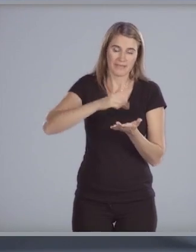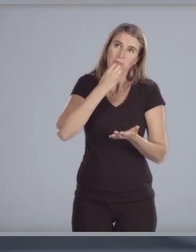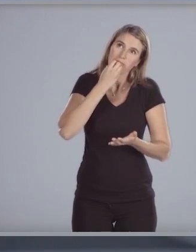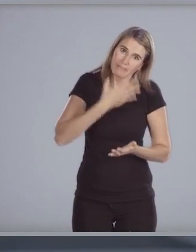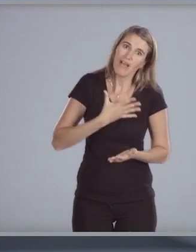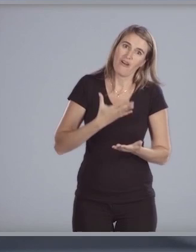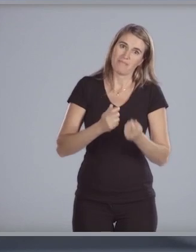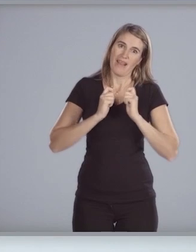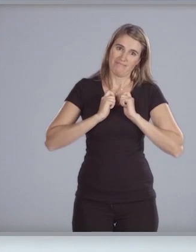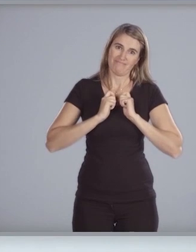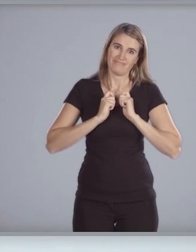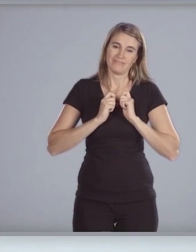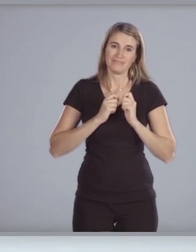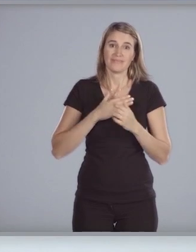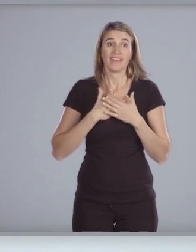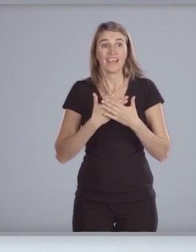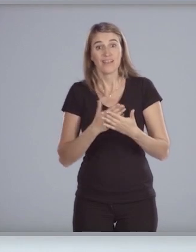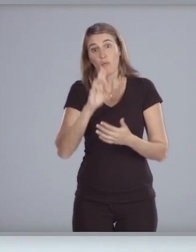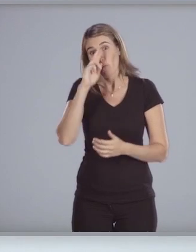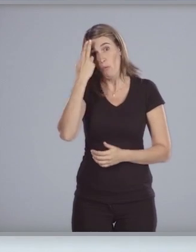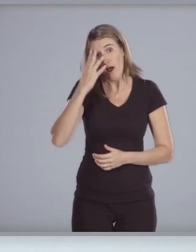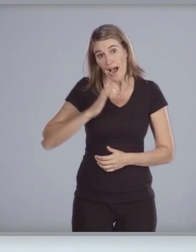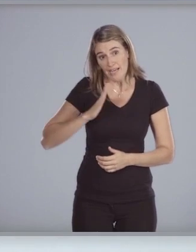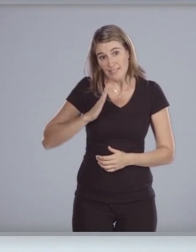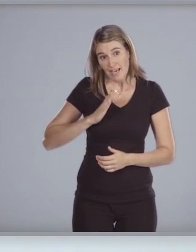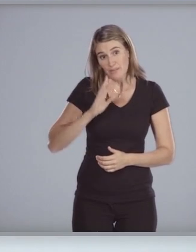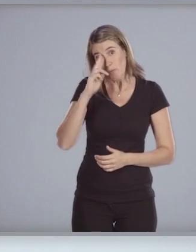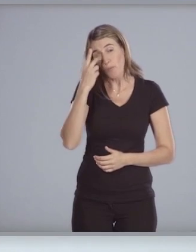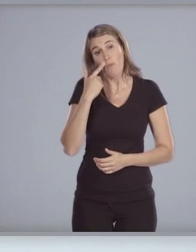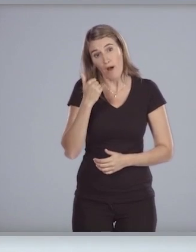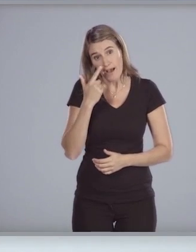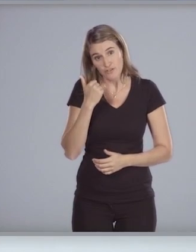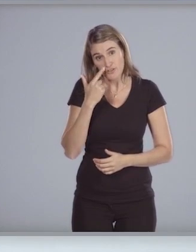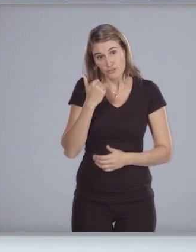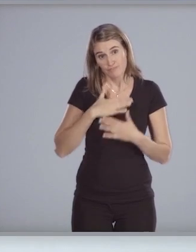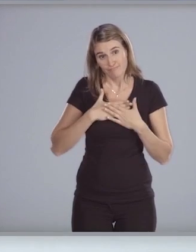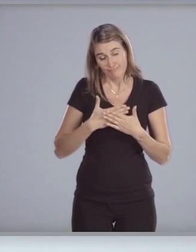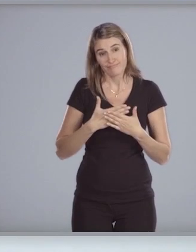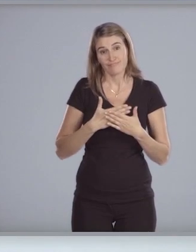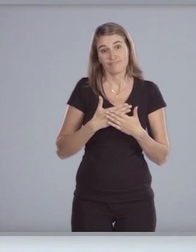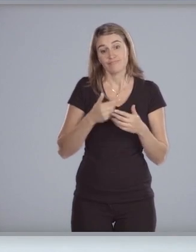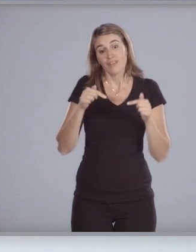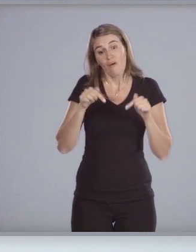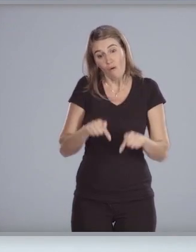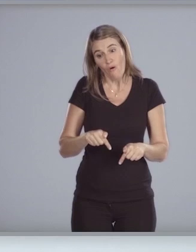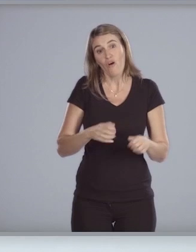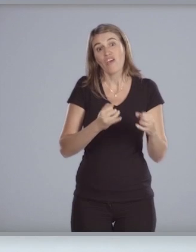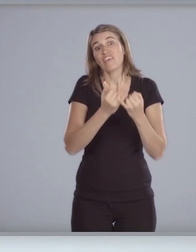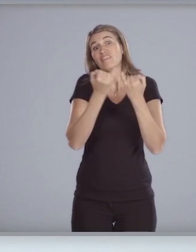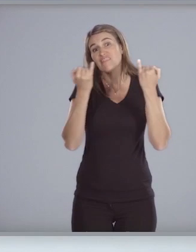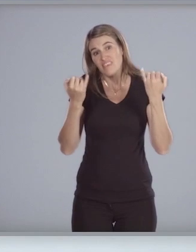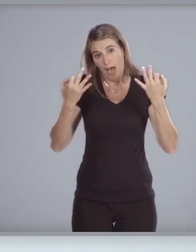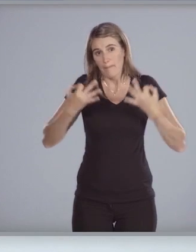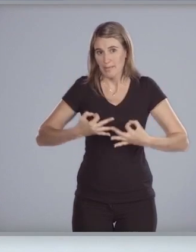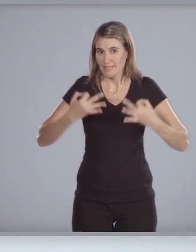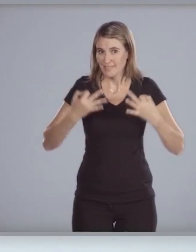merecemos queridas uruguayas queridos uruguayos hoy ha sido